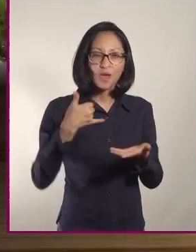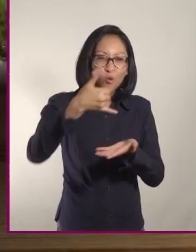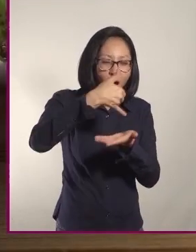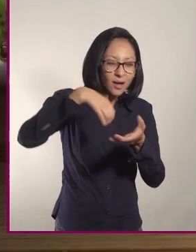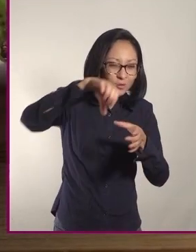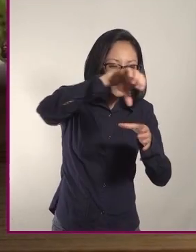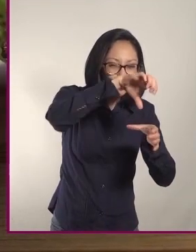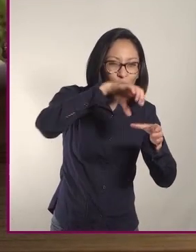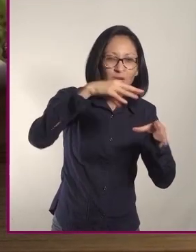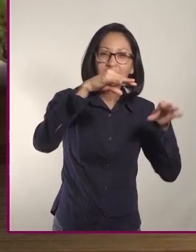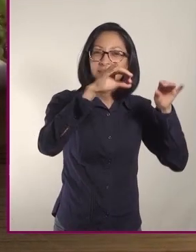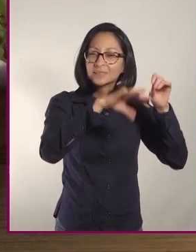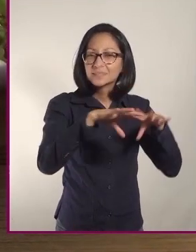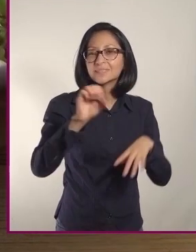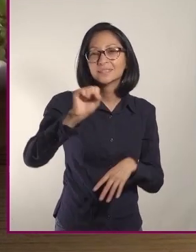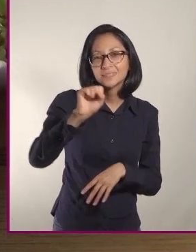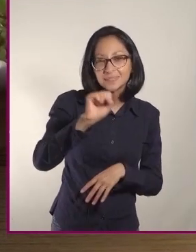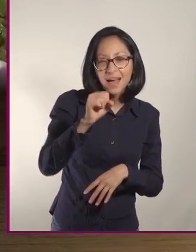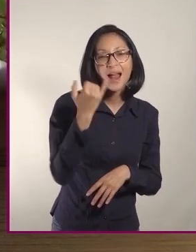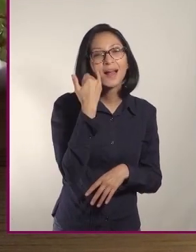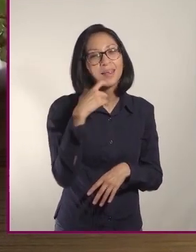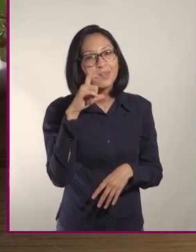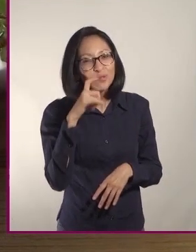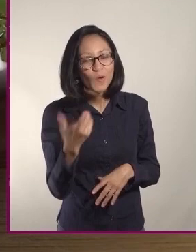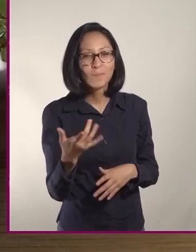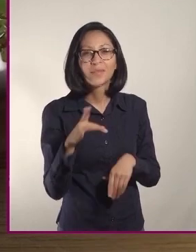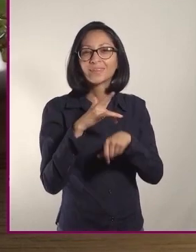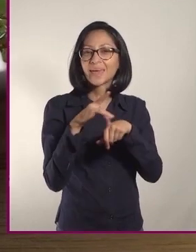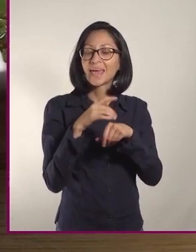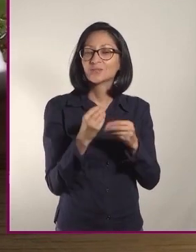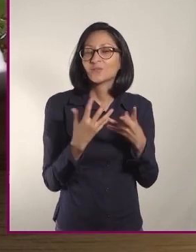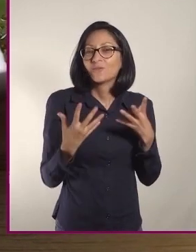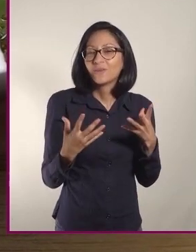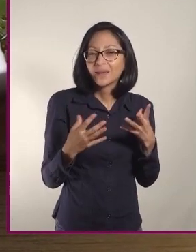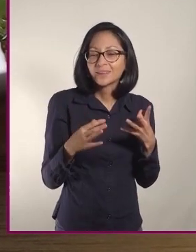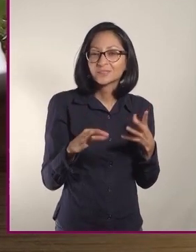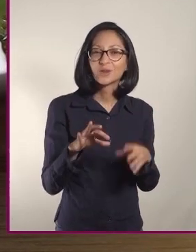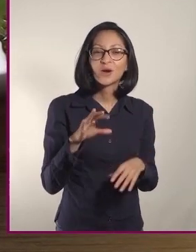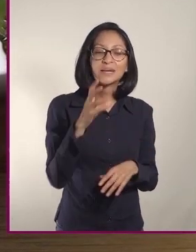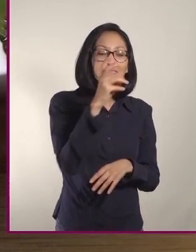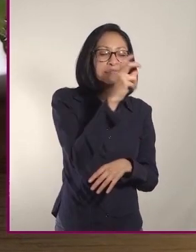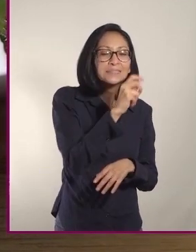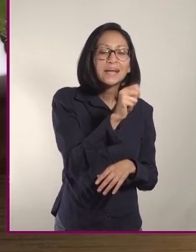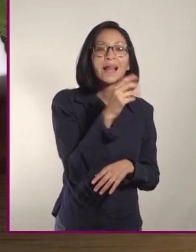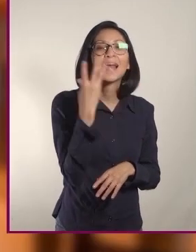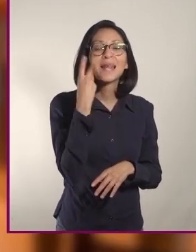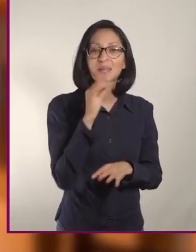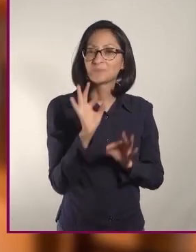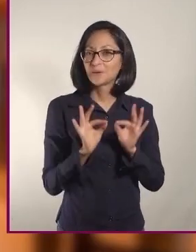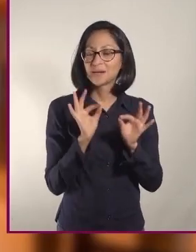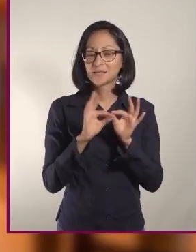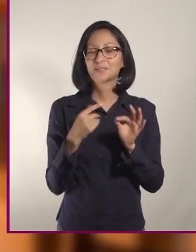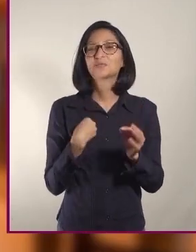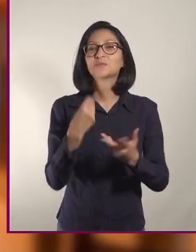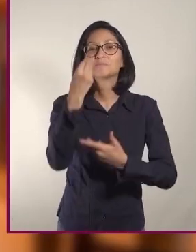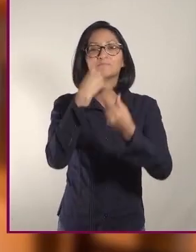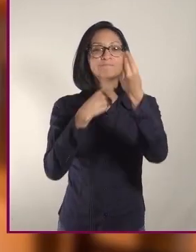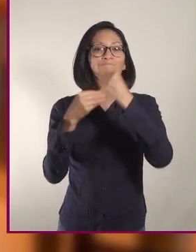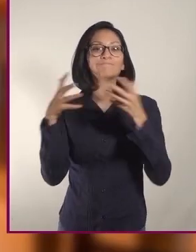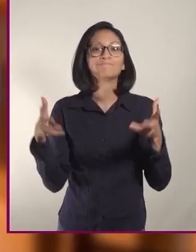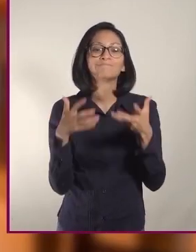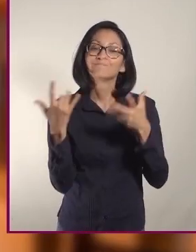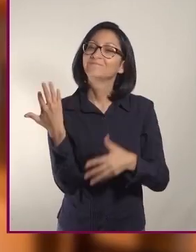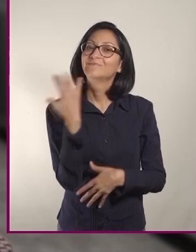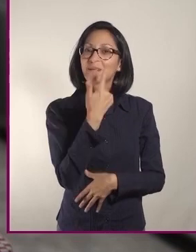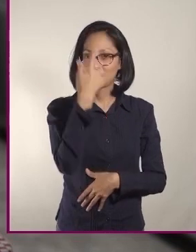oliva, sal, pimienta, jitomatito, queso fresco, unas gotitas de limón y listo, tendré una ensalada fresca para